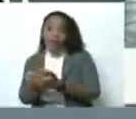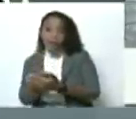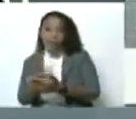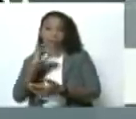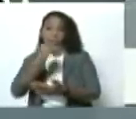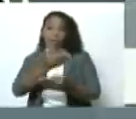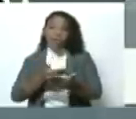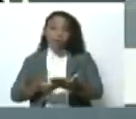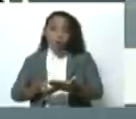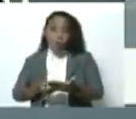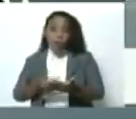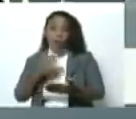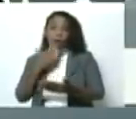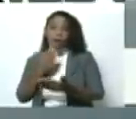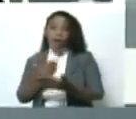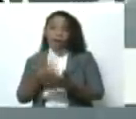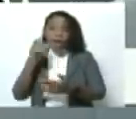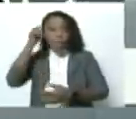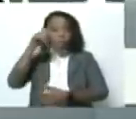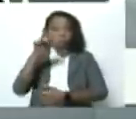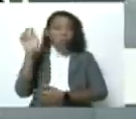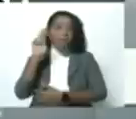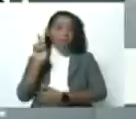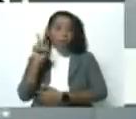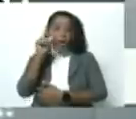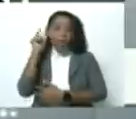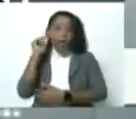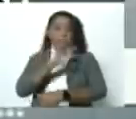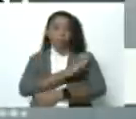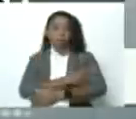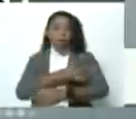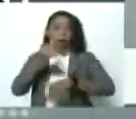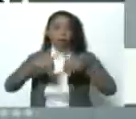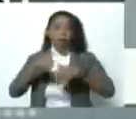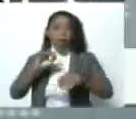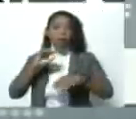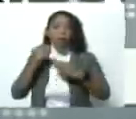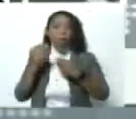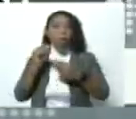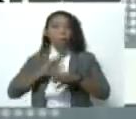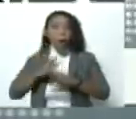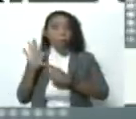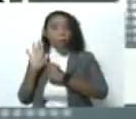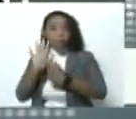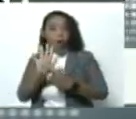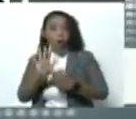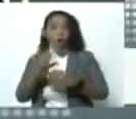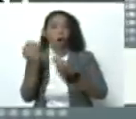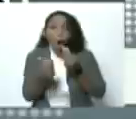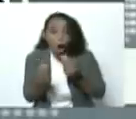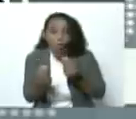su informe, un agradecimiento al pueblo venezolano y al poder electoral por mostrarles cómo se hace un proceso electoral